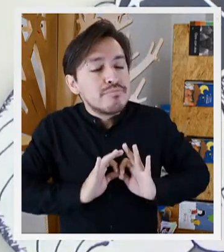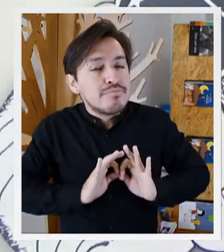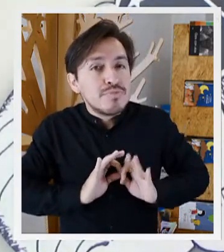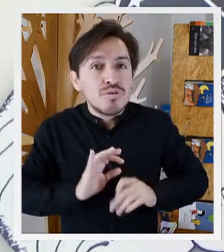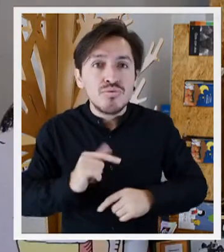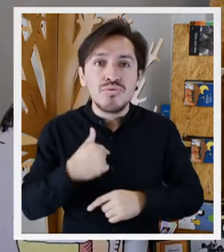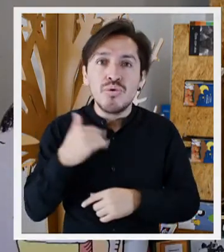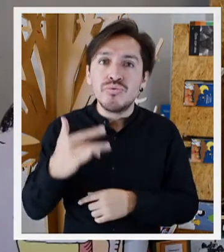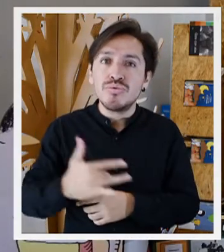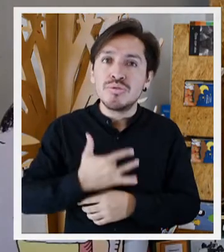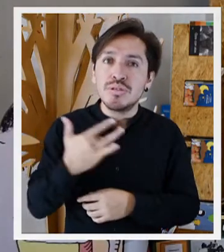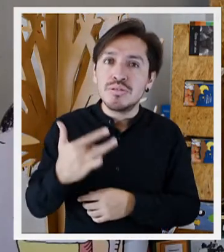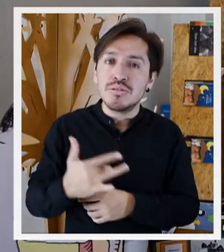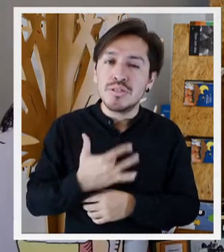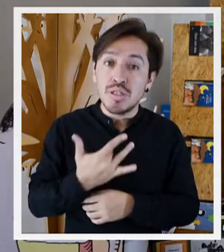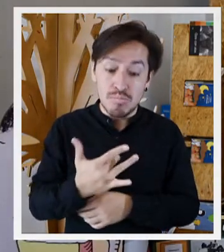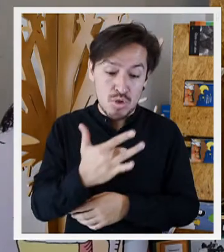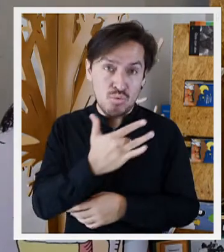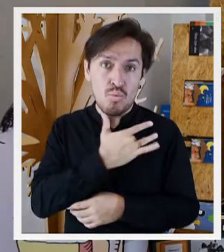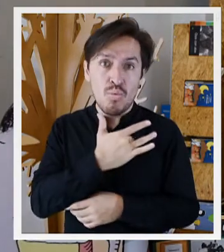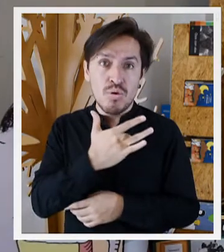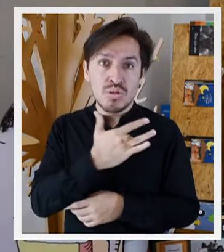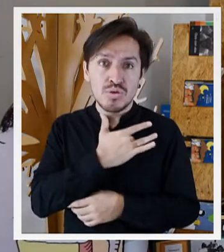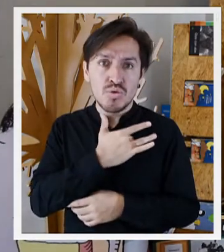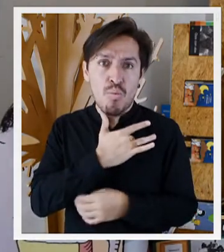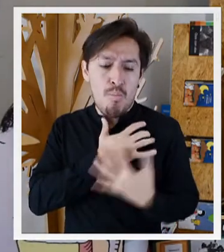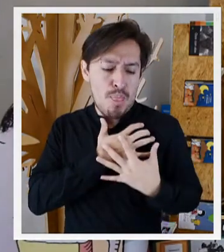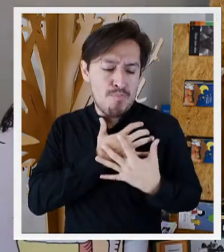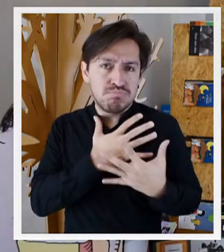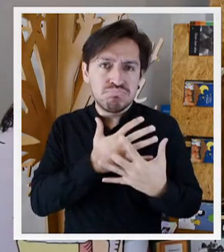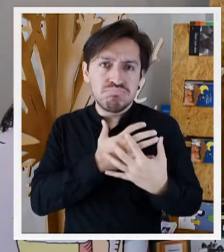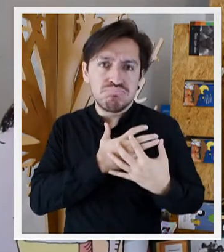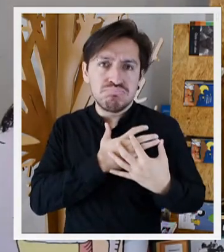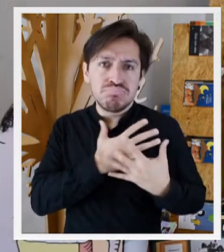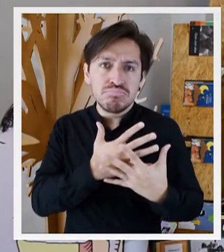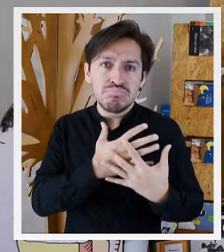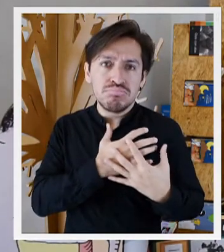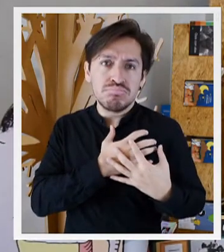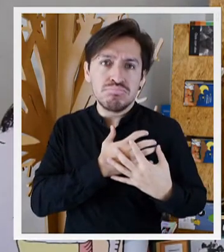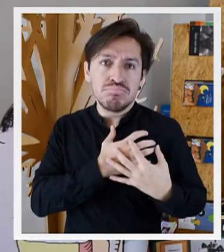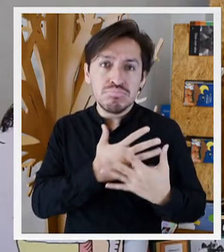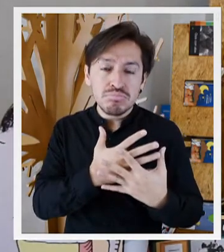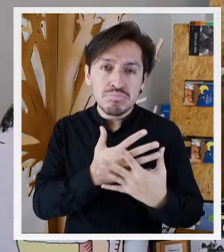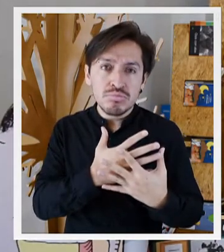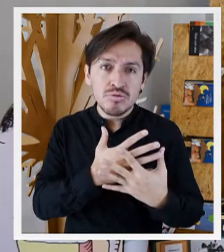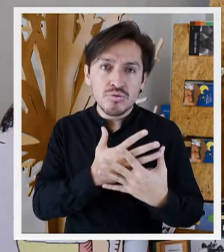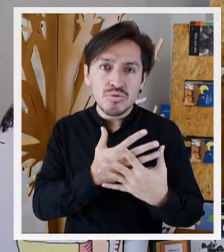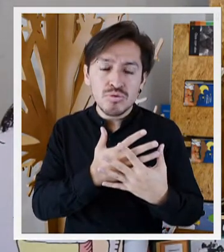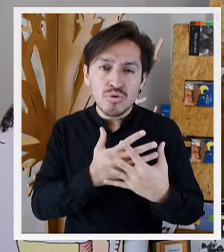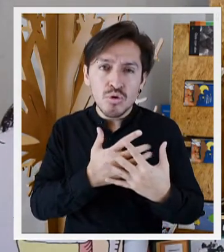¡Quieta! Y entonces lo sentí de mi corazón palpitante.